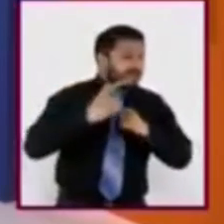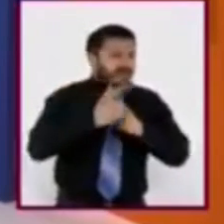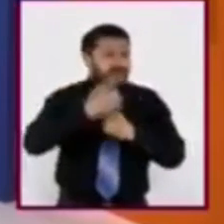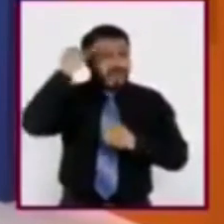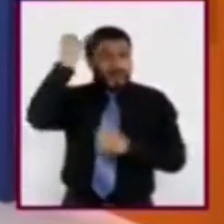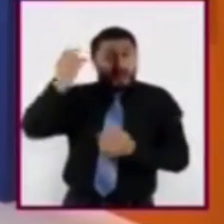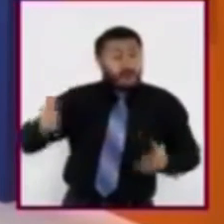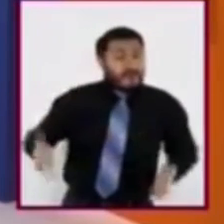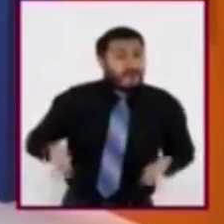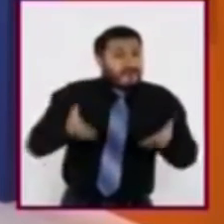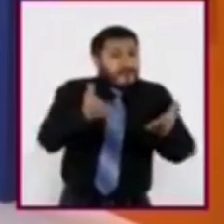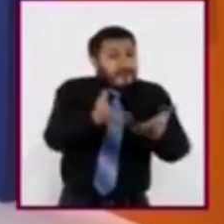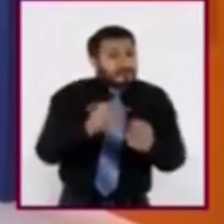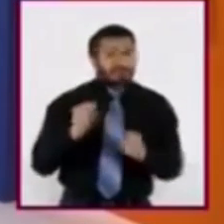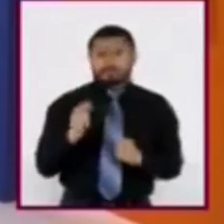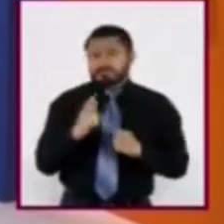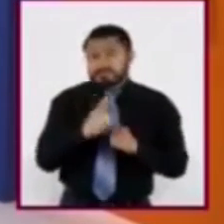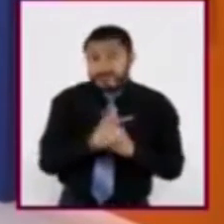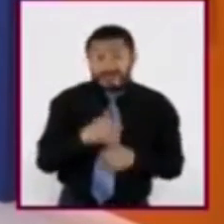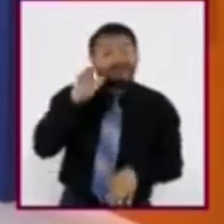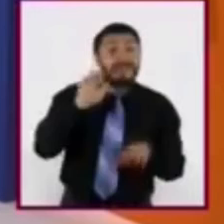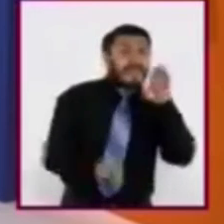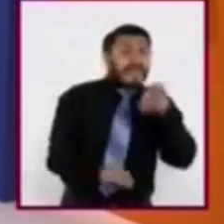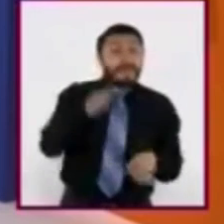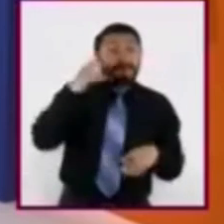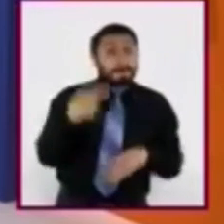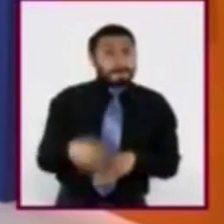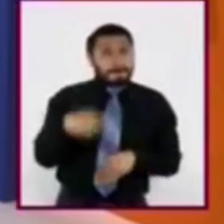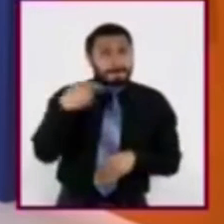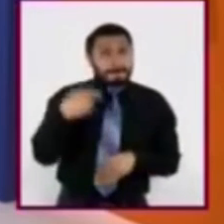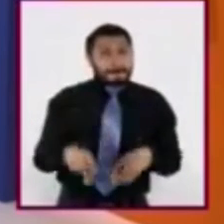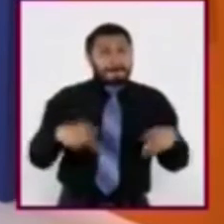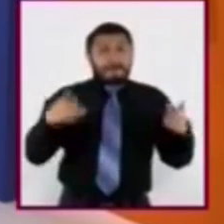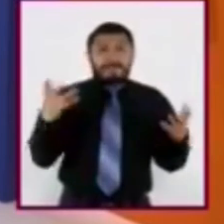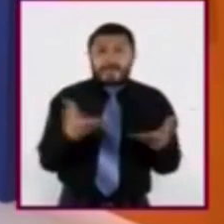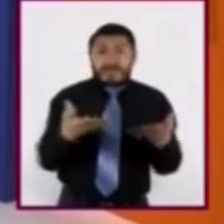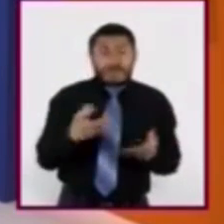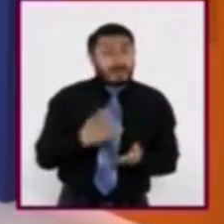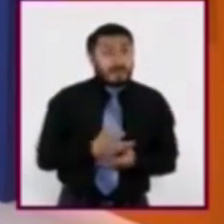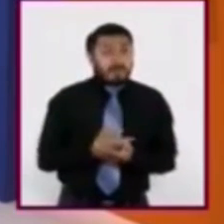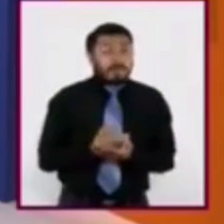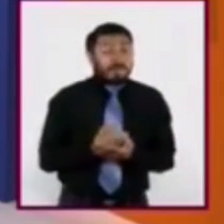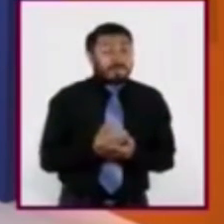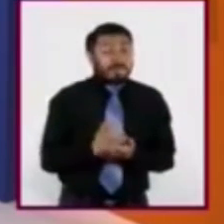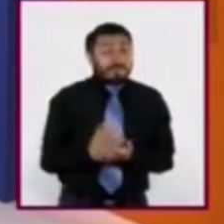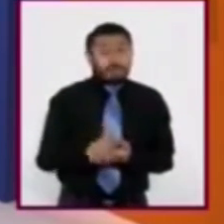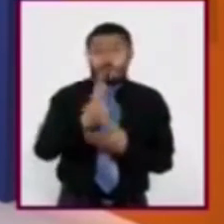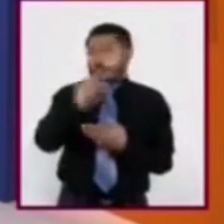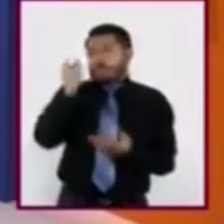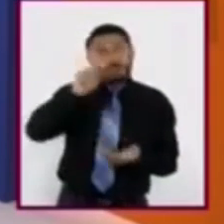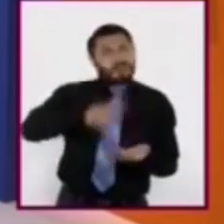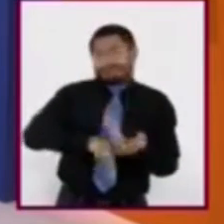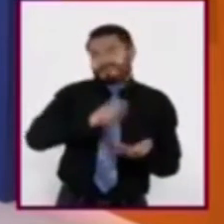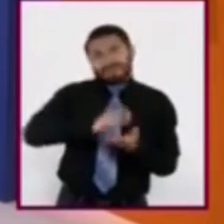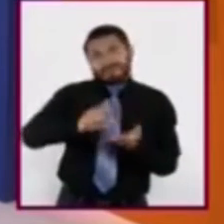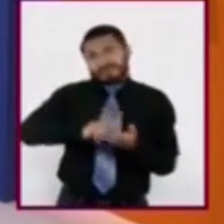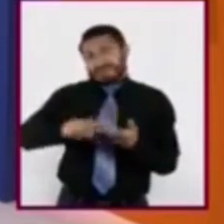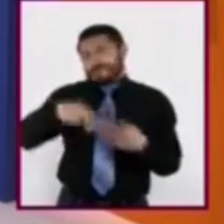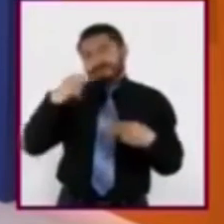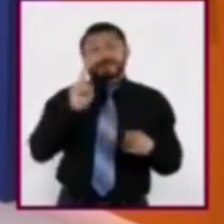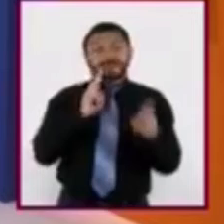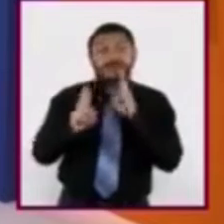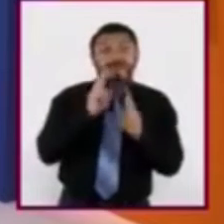En ocasiones, el nombre de quien genera este tipo de noticias no aparece en nota y tras el